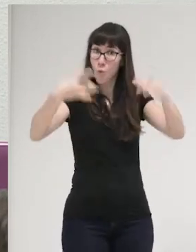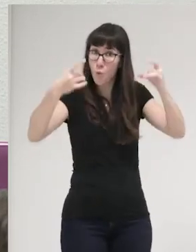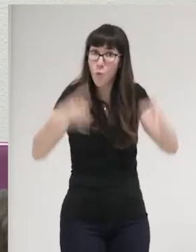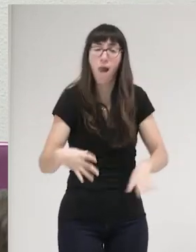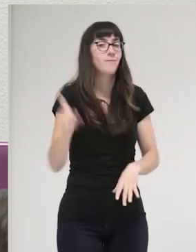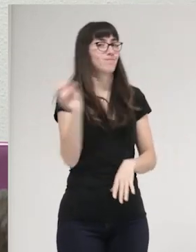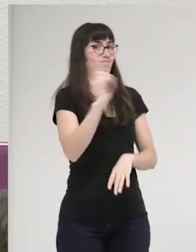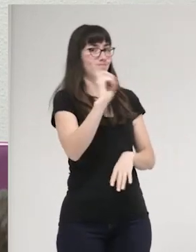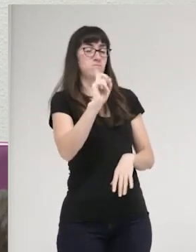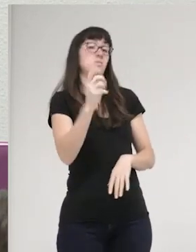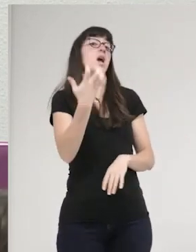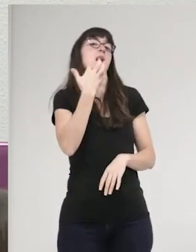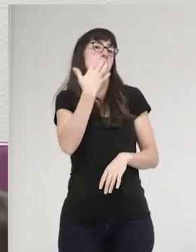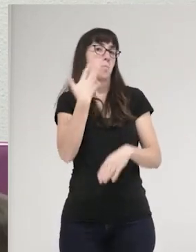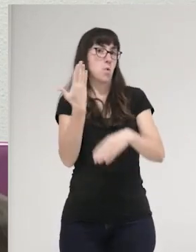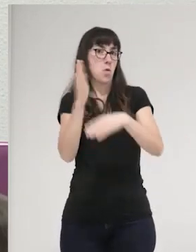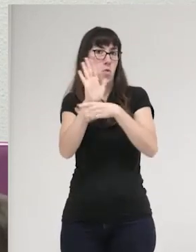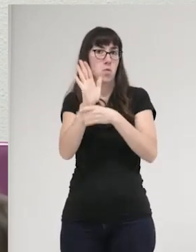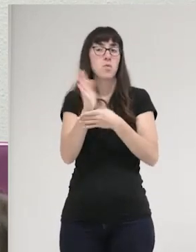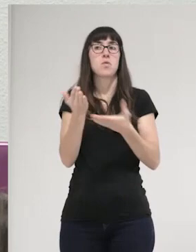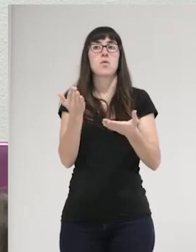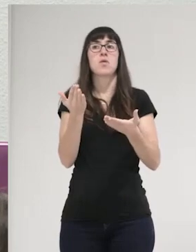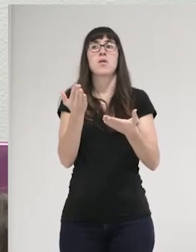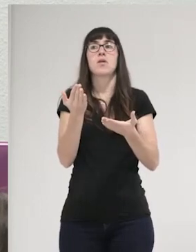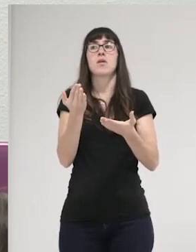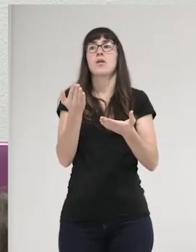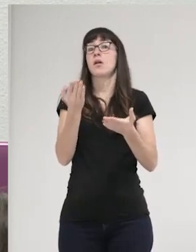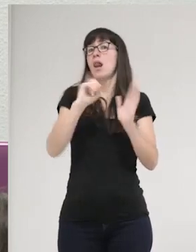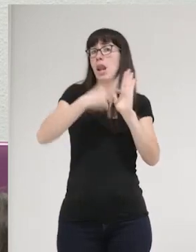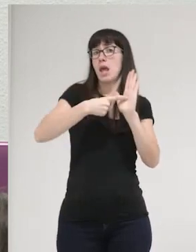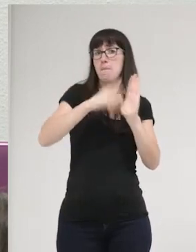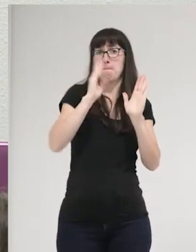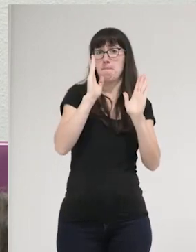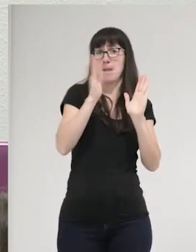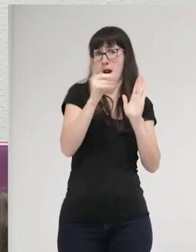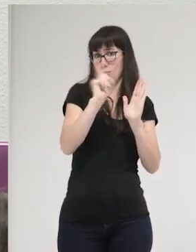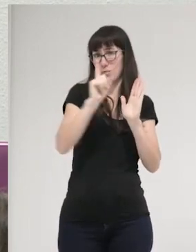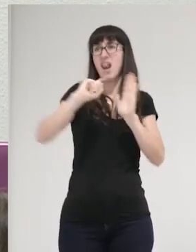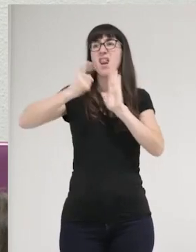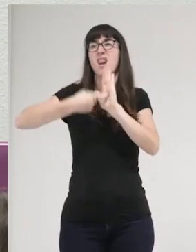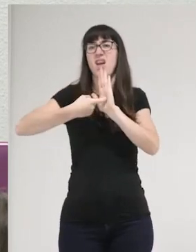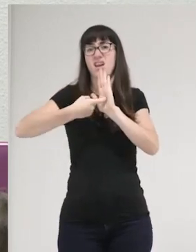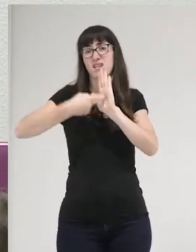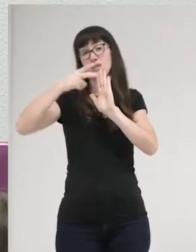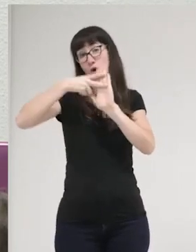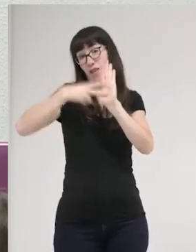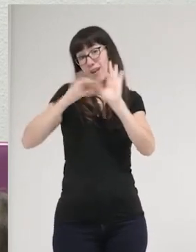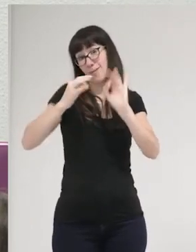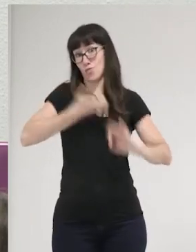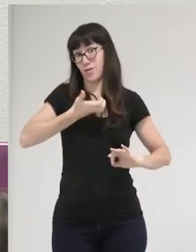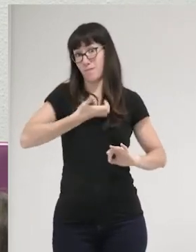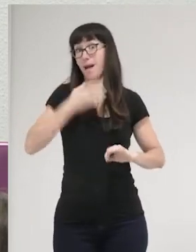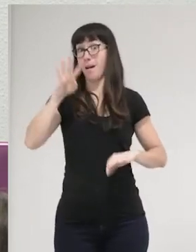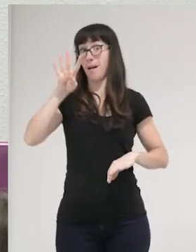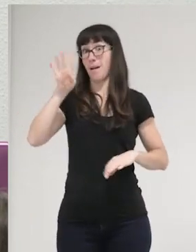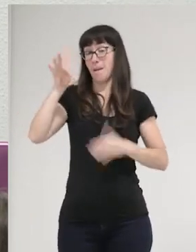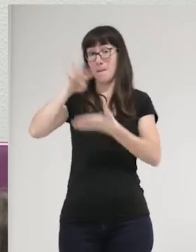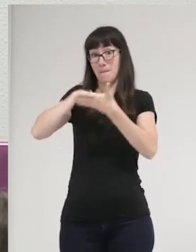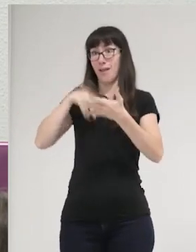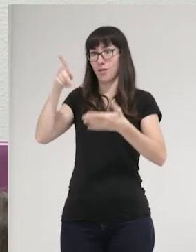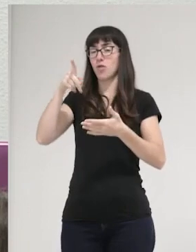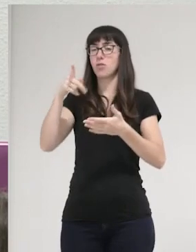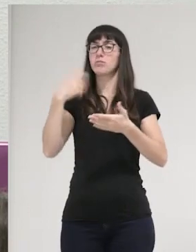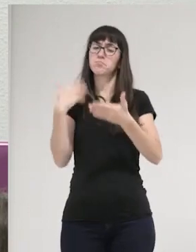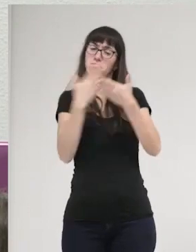de hecho, os voy a poner un ejemplo y no es ley penal, era una ley administrativa, bueno, una ordenanza municipal, la de Barcelona, se hizo un estudio de su